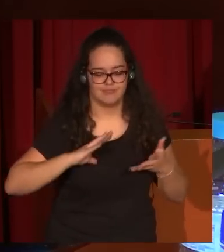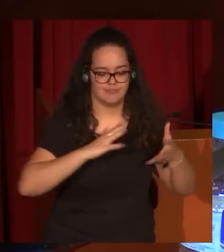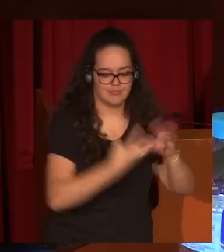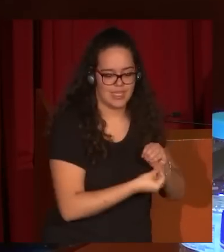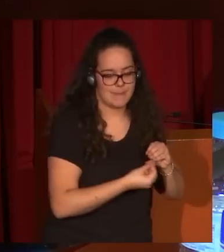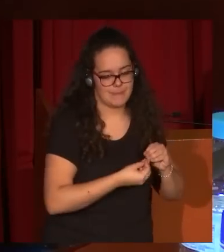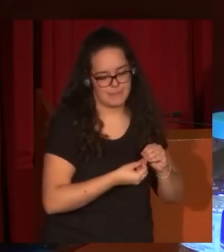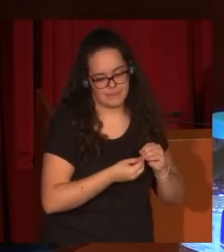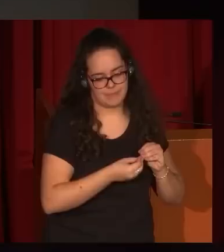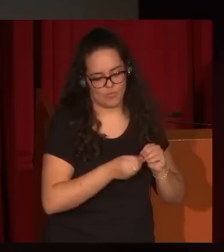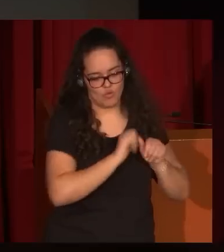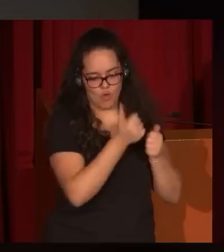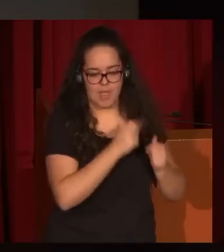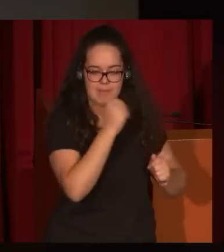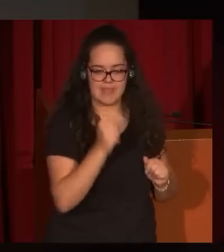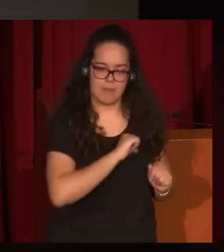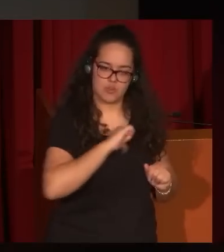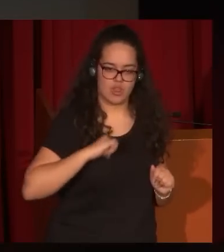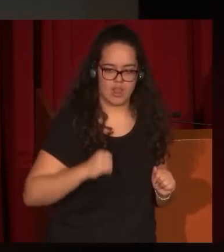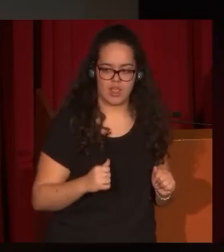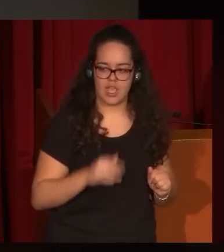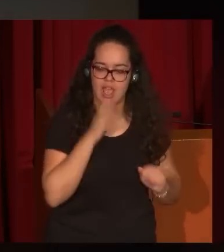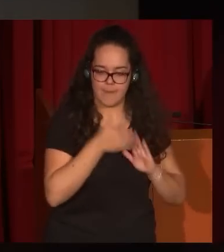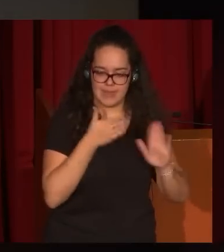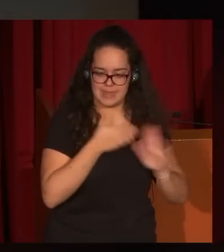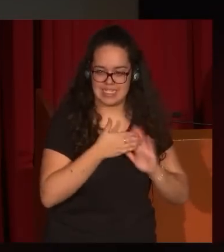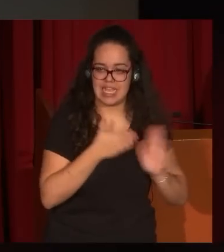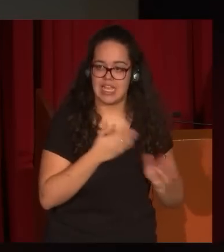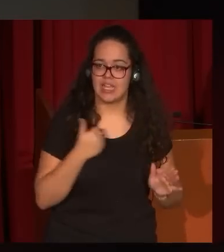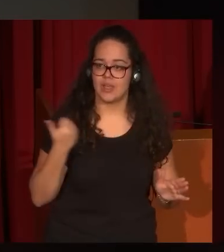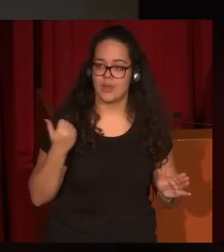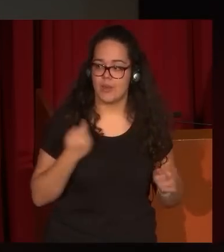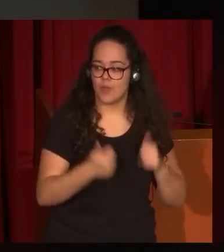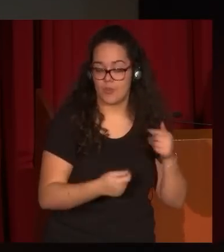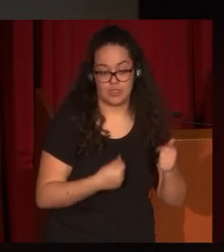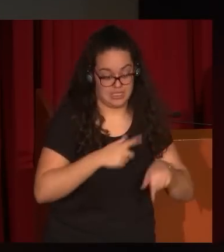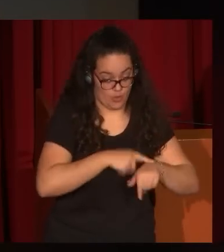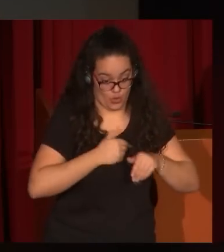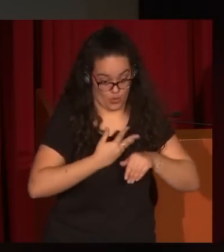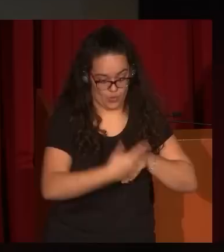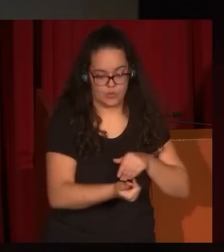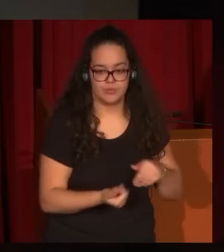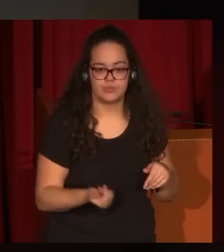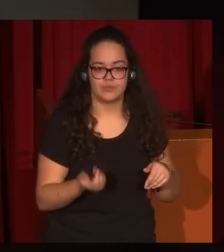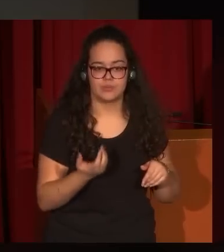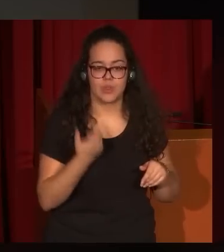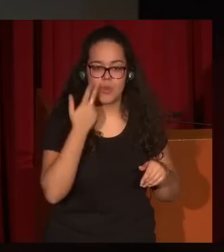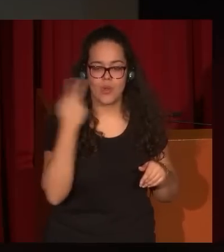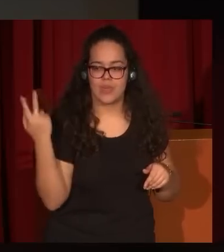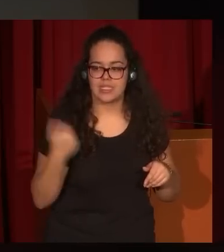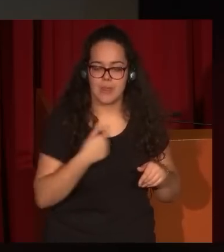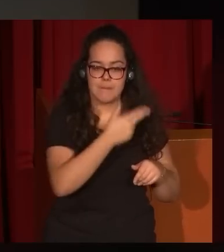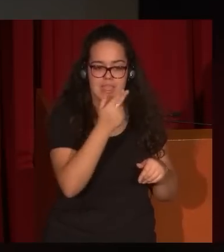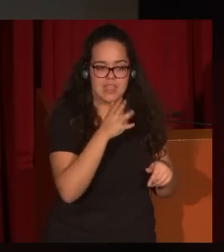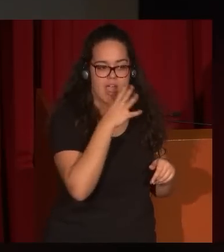más personal. Se los voy a pasar un poco deprisa para ir aquilatando con el tiempo. Como ven, cuando pinta el